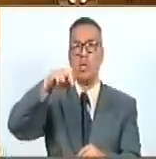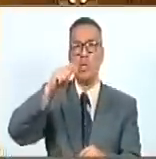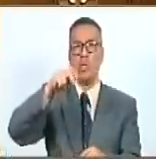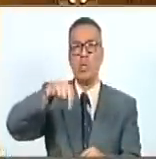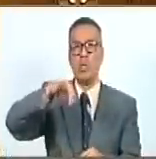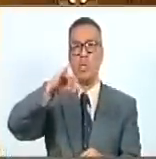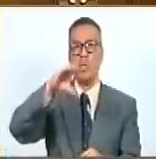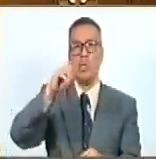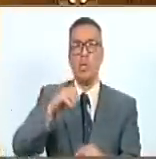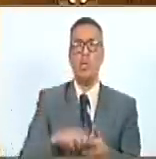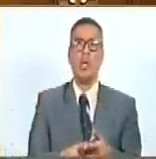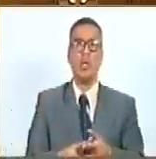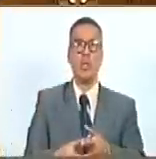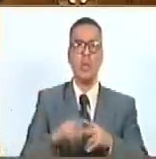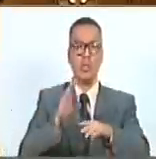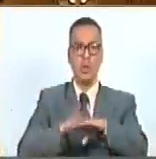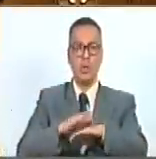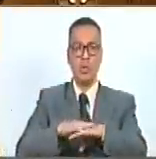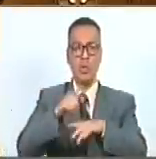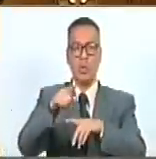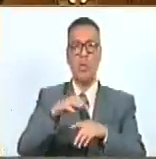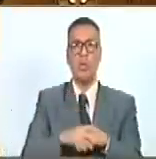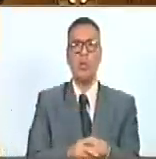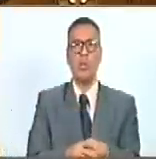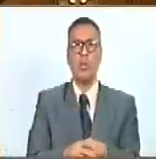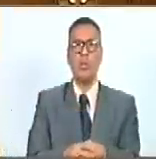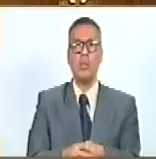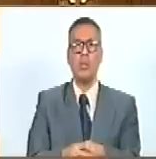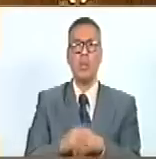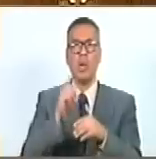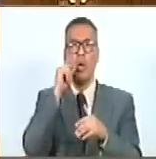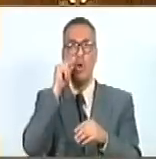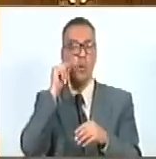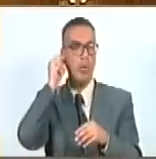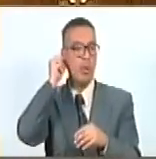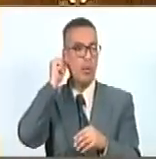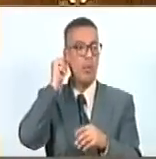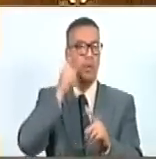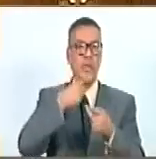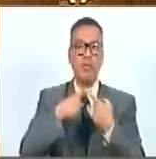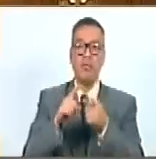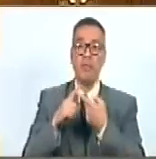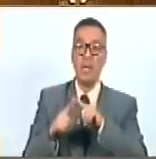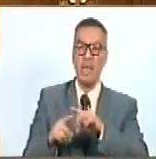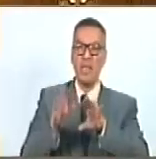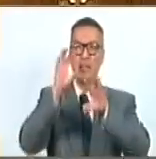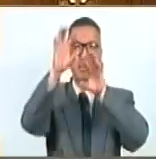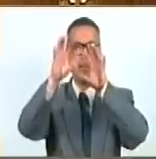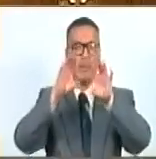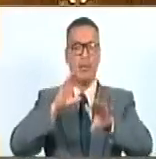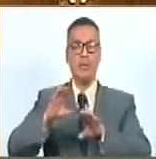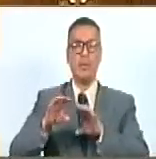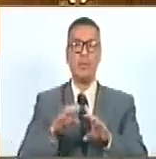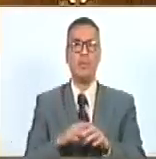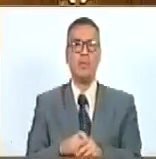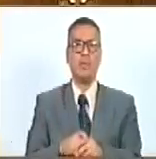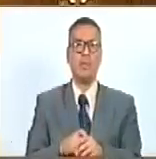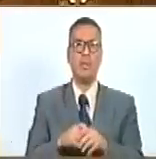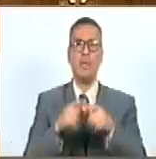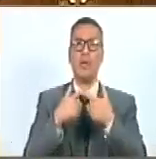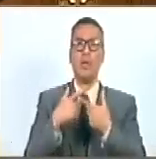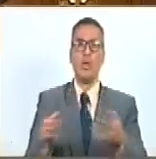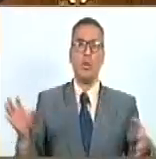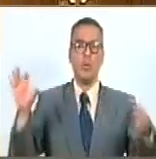compuesto de hombres y mujeres de varias nacionalidades, pero